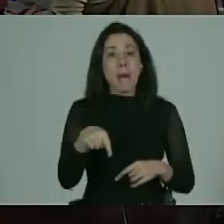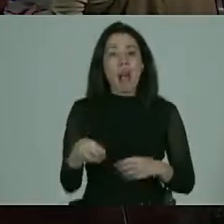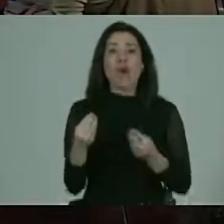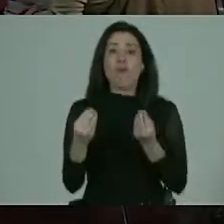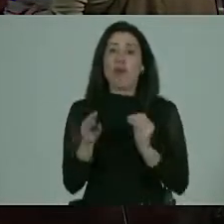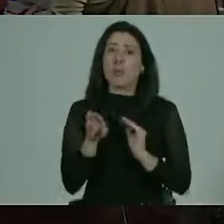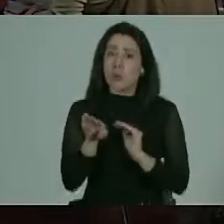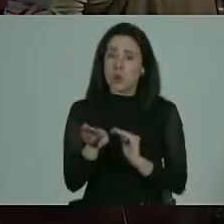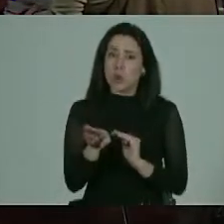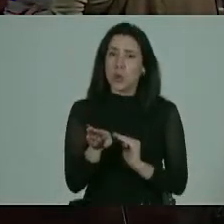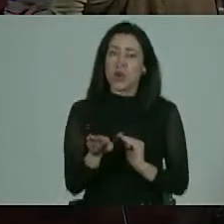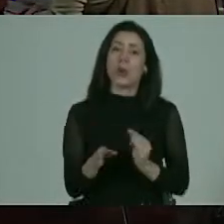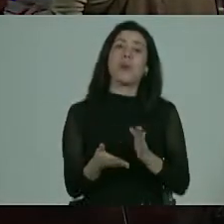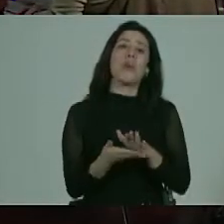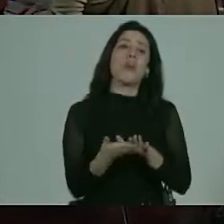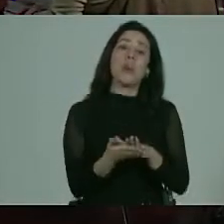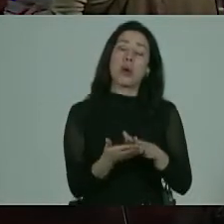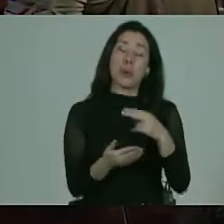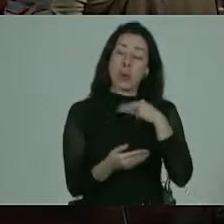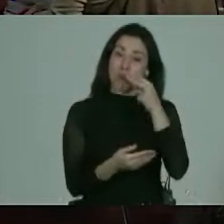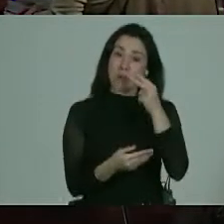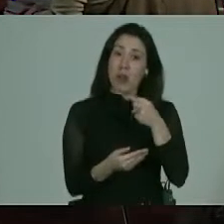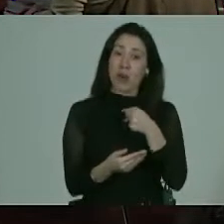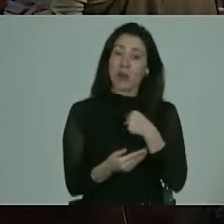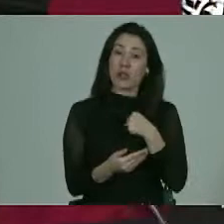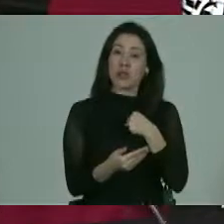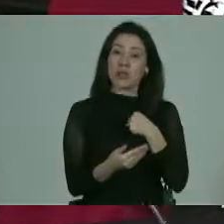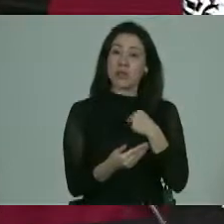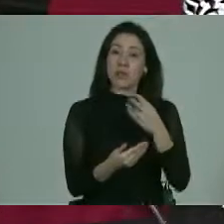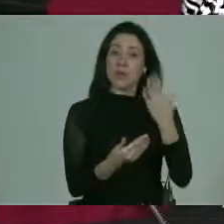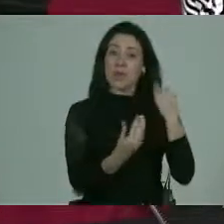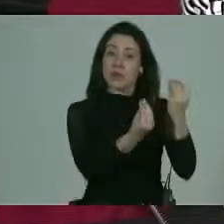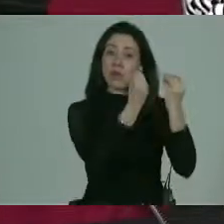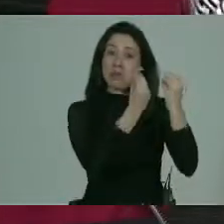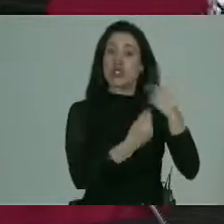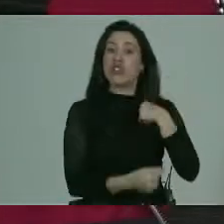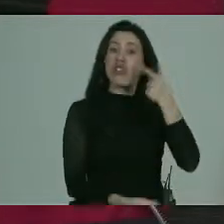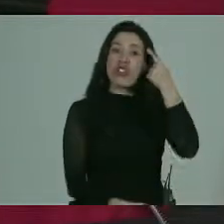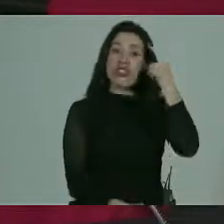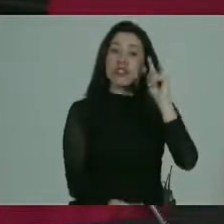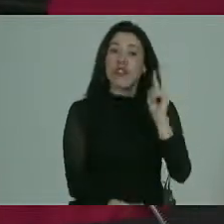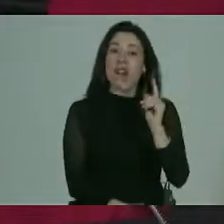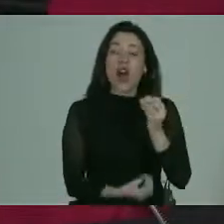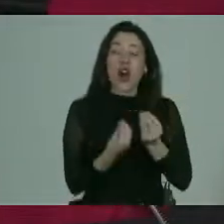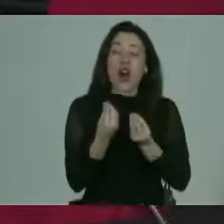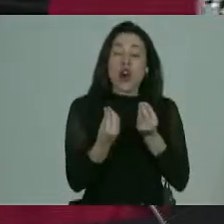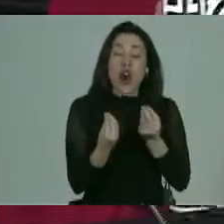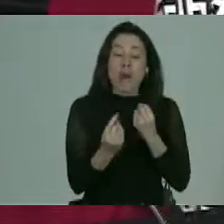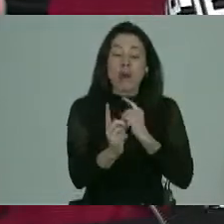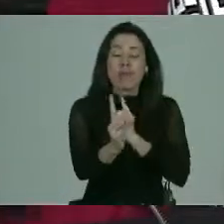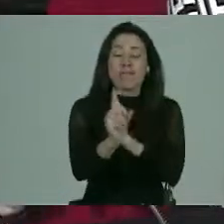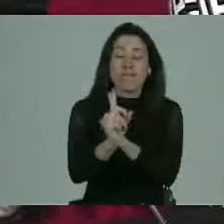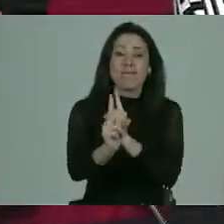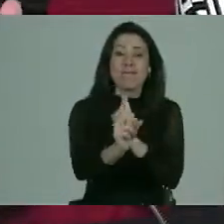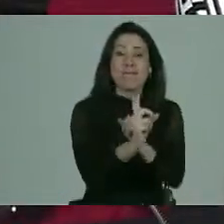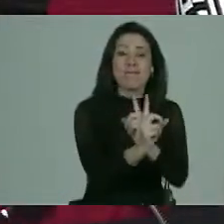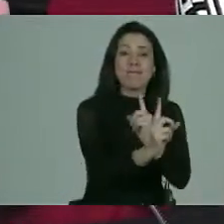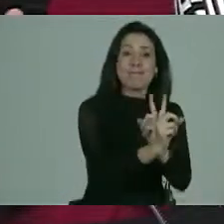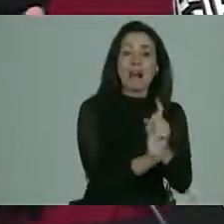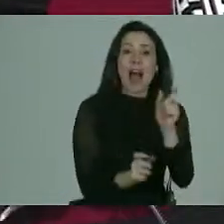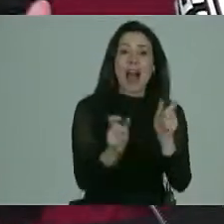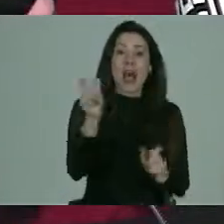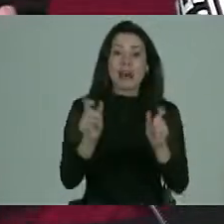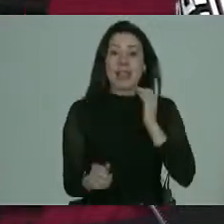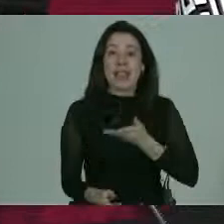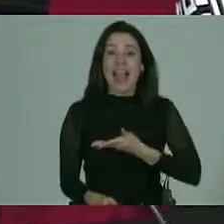buenos aliados porque por ejemplo yo me di cuenta que en mi formación yo no sabía cómo llegar a cada persona